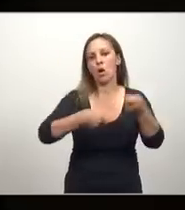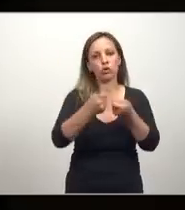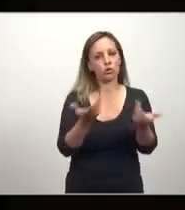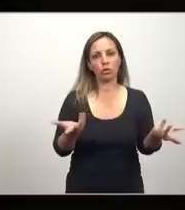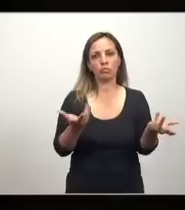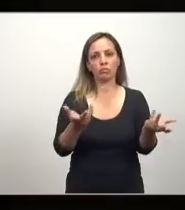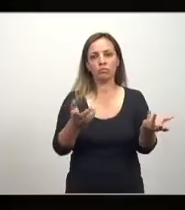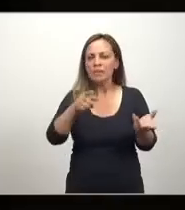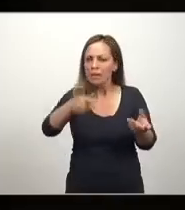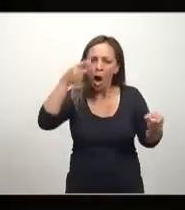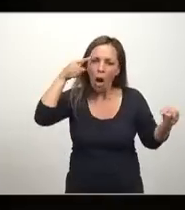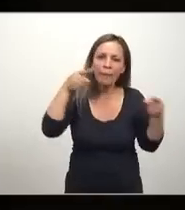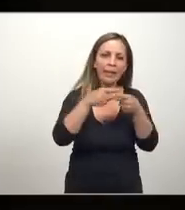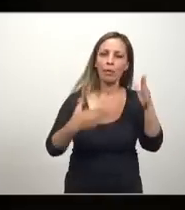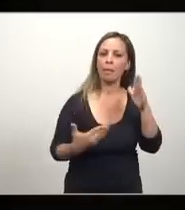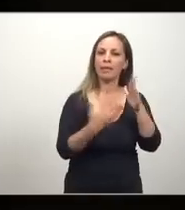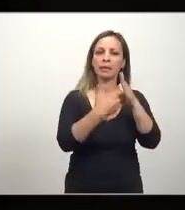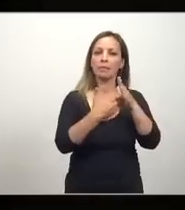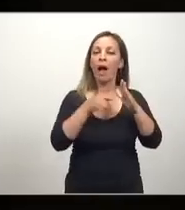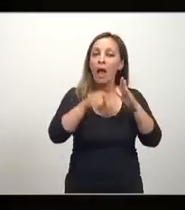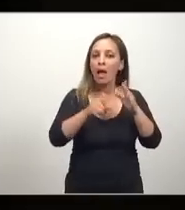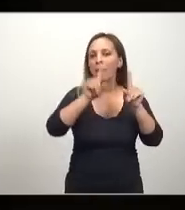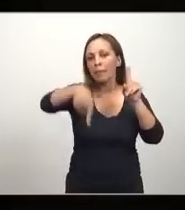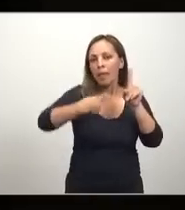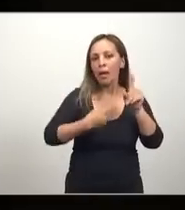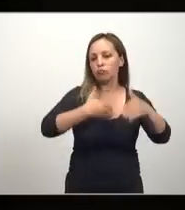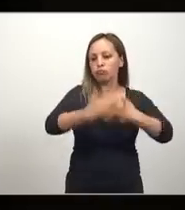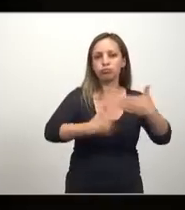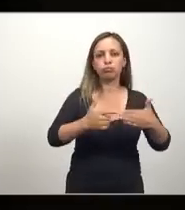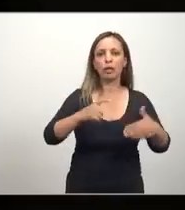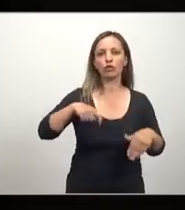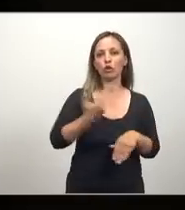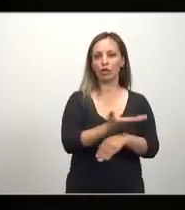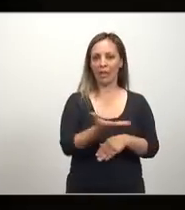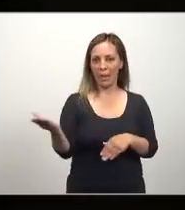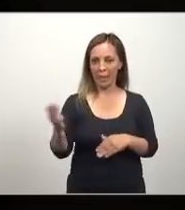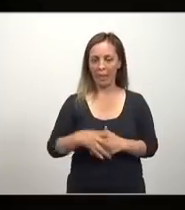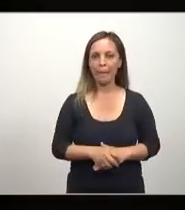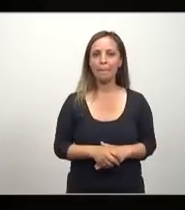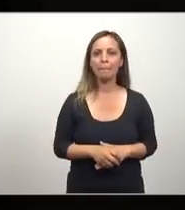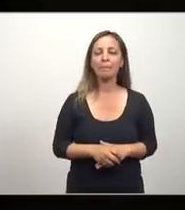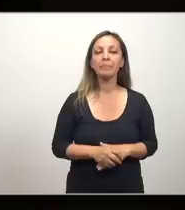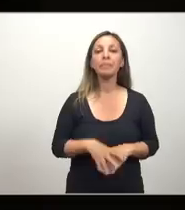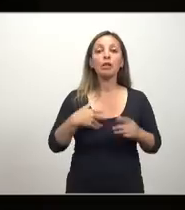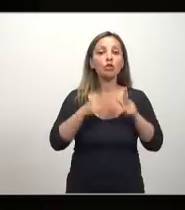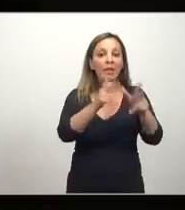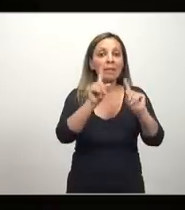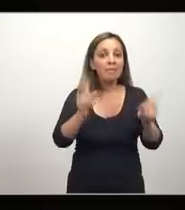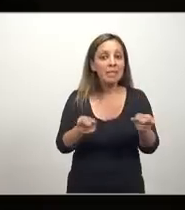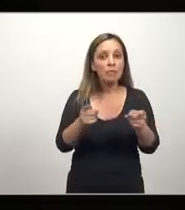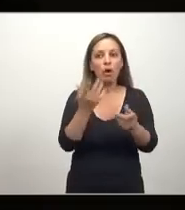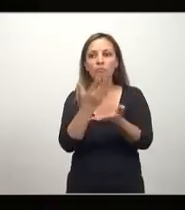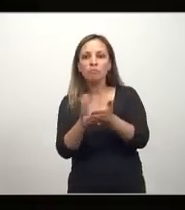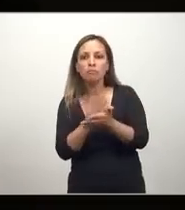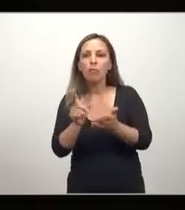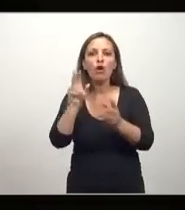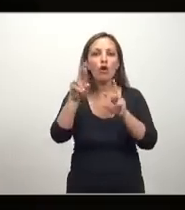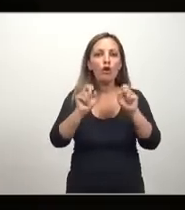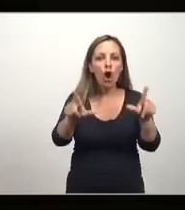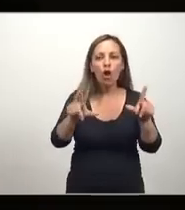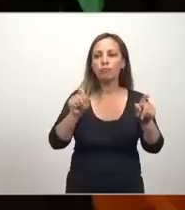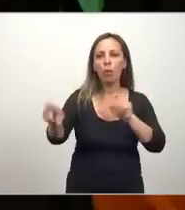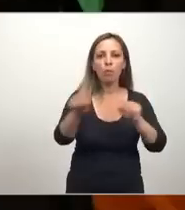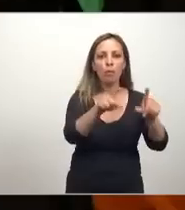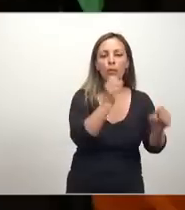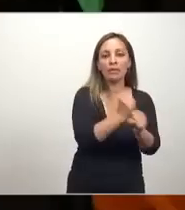Smith propone el fin del lucro como motor de la sociedad. Como le decía, división del trabajo es algo objetivo, el fin del lucro